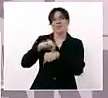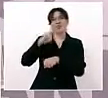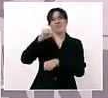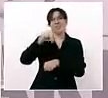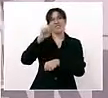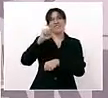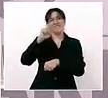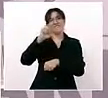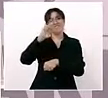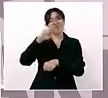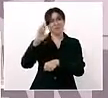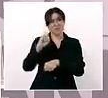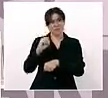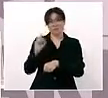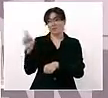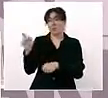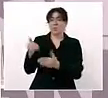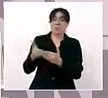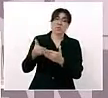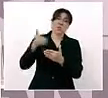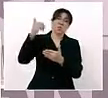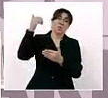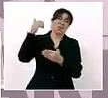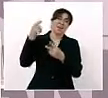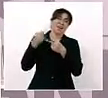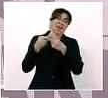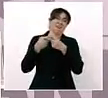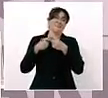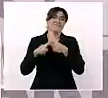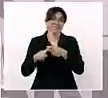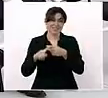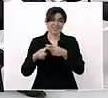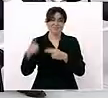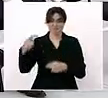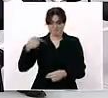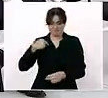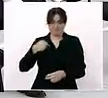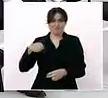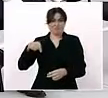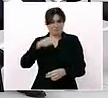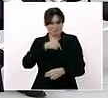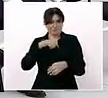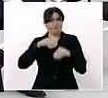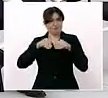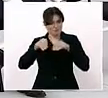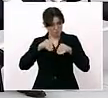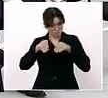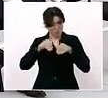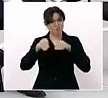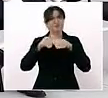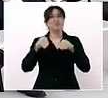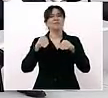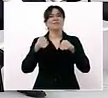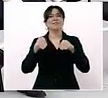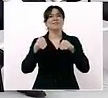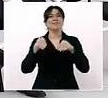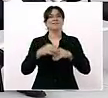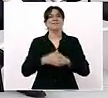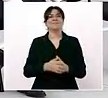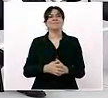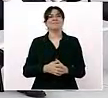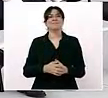es de los precursores de nuestro movimiento y él va a